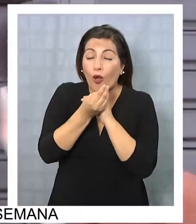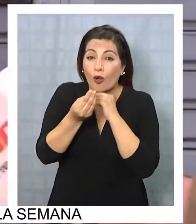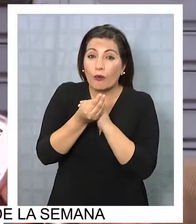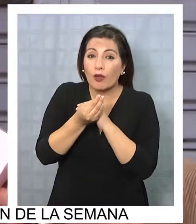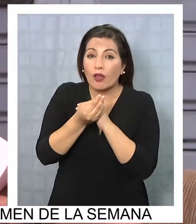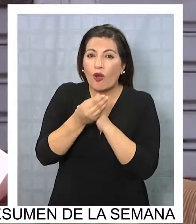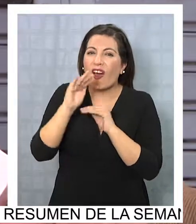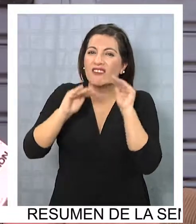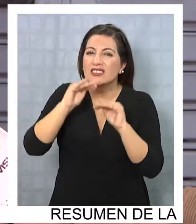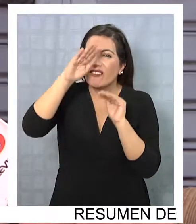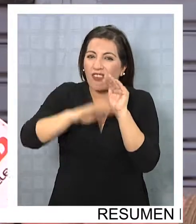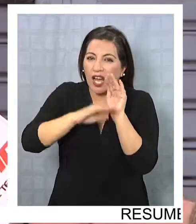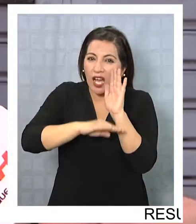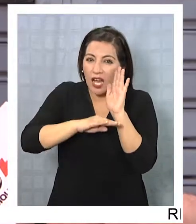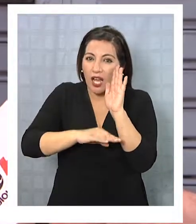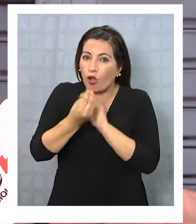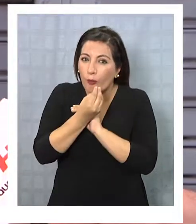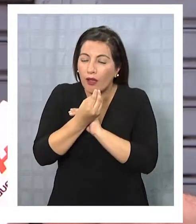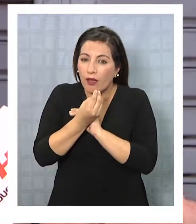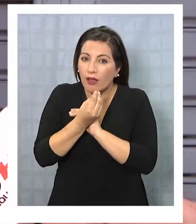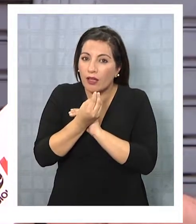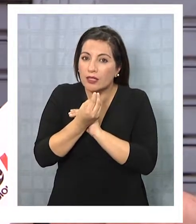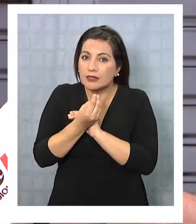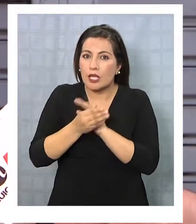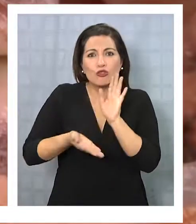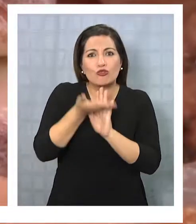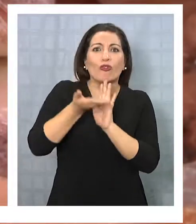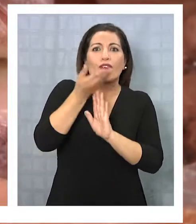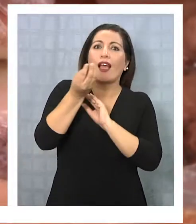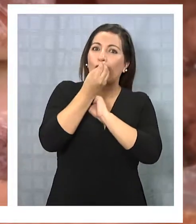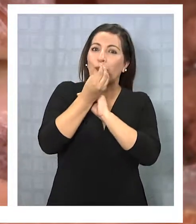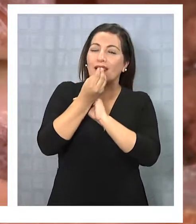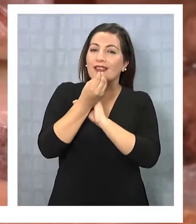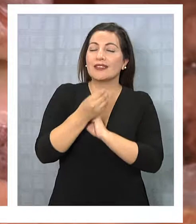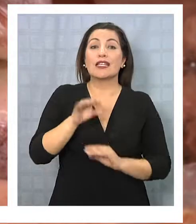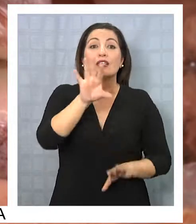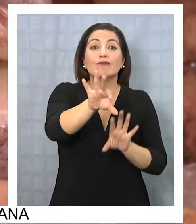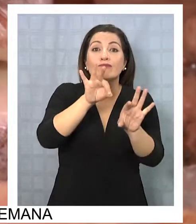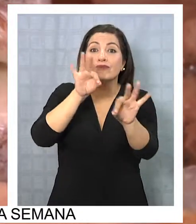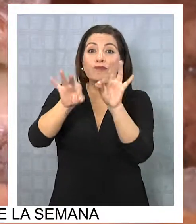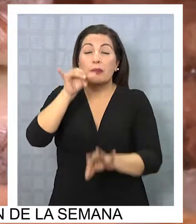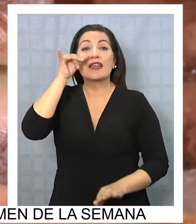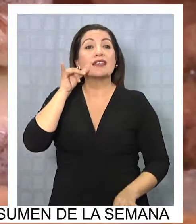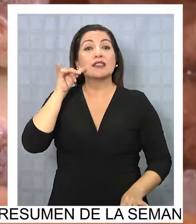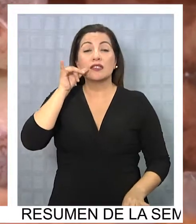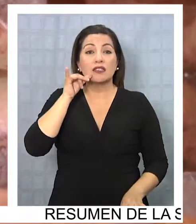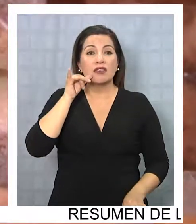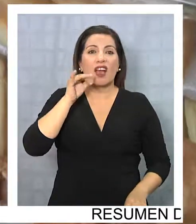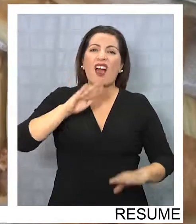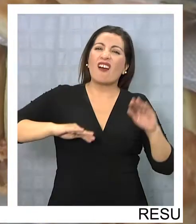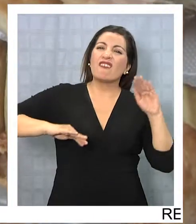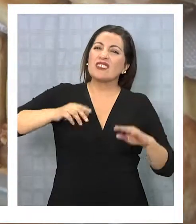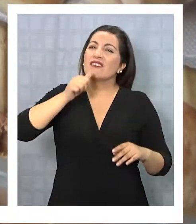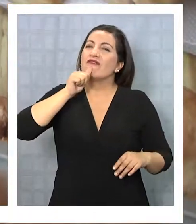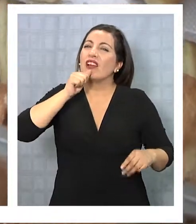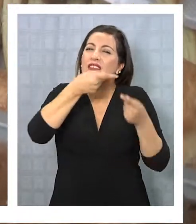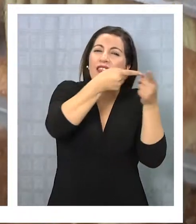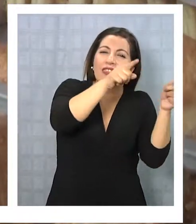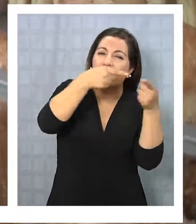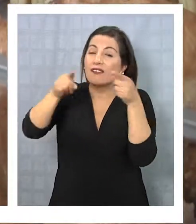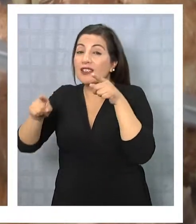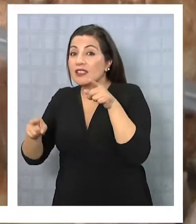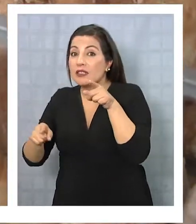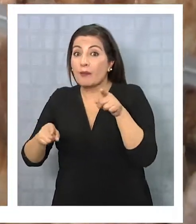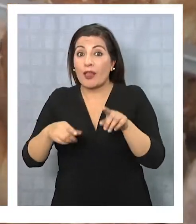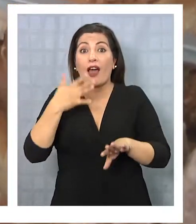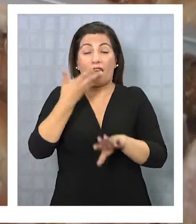siente usted que baja? Sí, no, consume más, sobre todo el chilenito. Las opciones en Iquique no son tan variadas, sin embargo existen